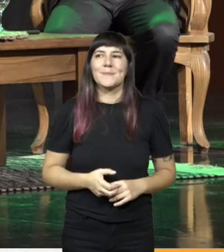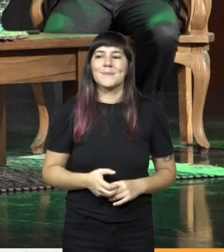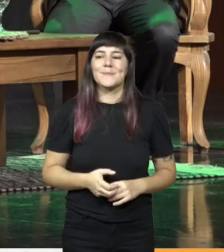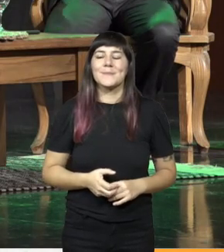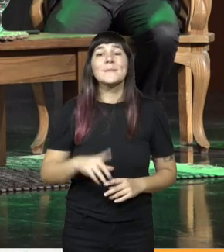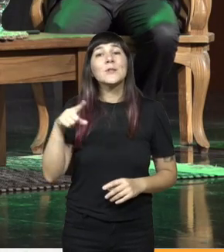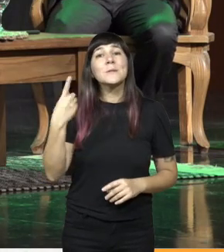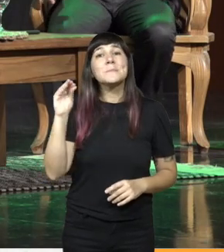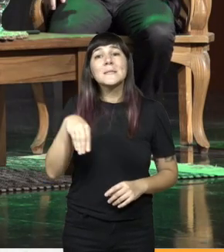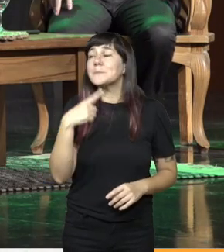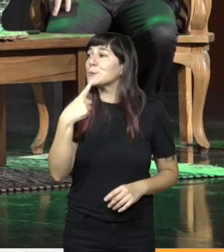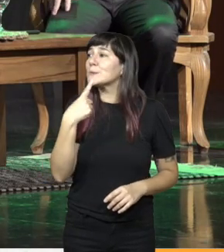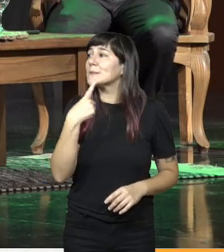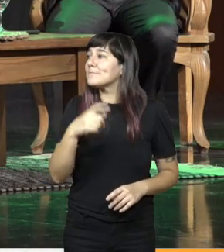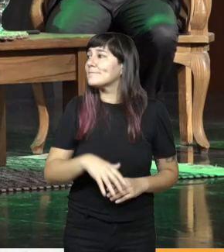alguna otra pregunta